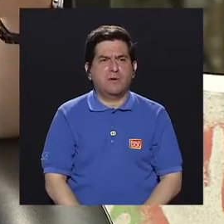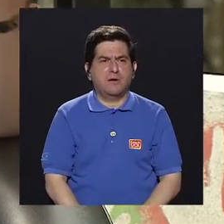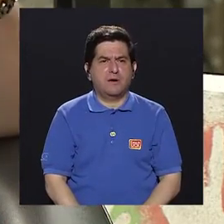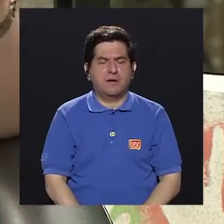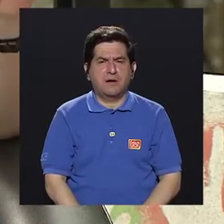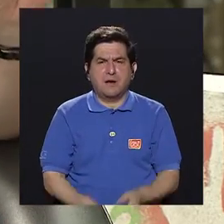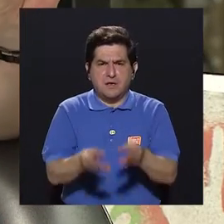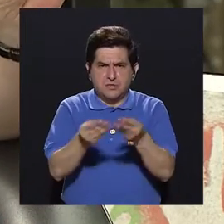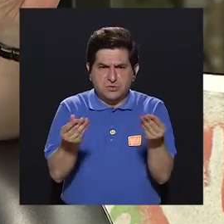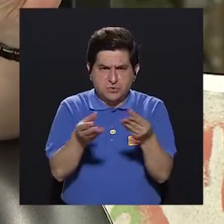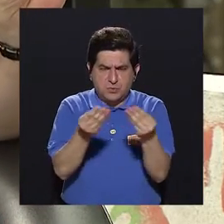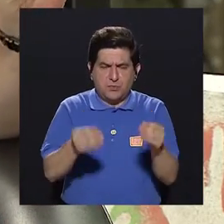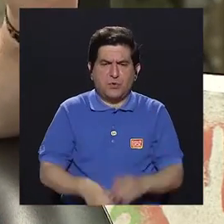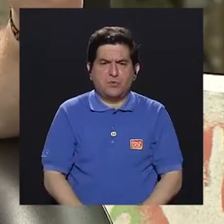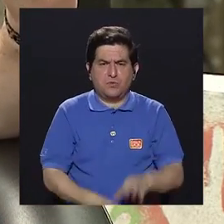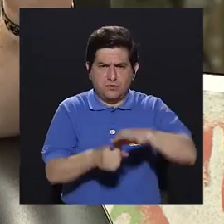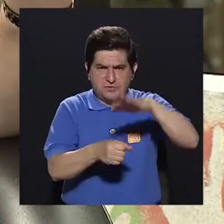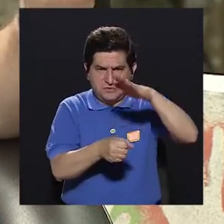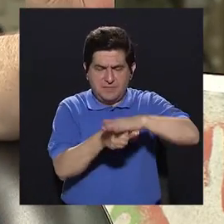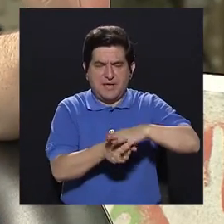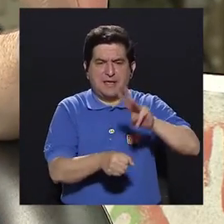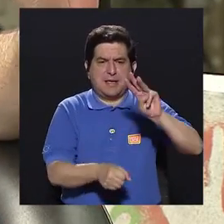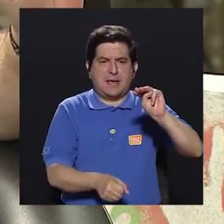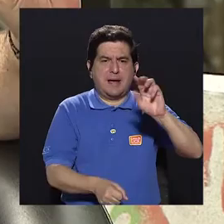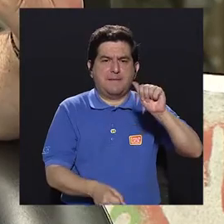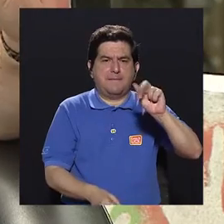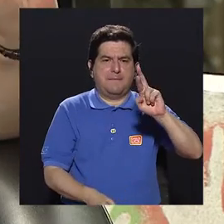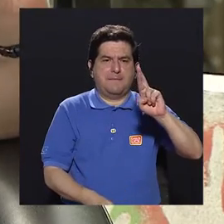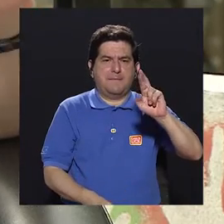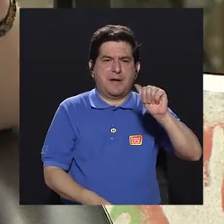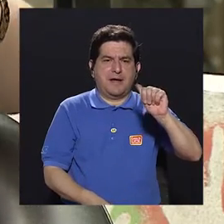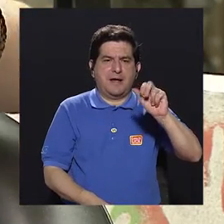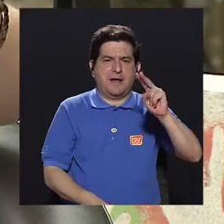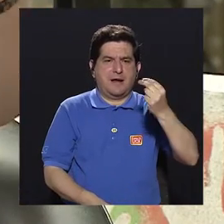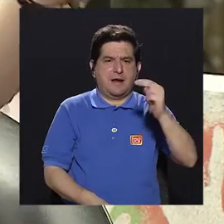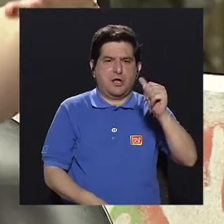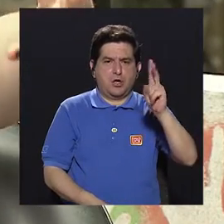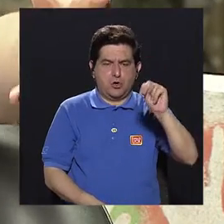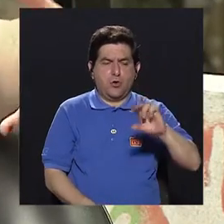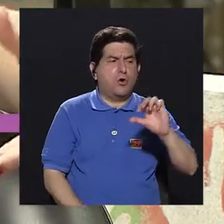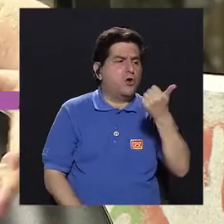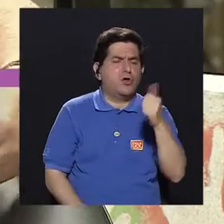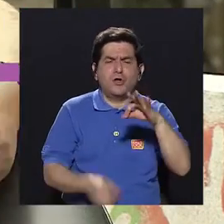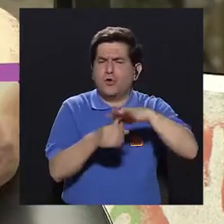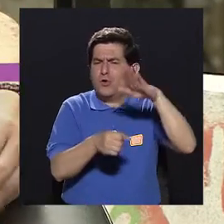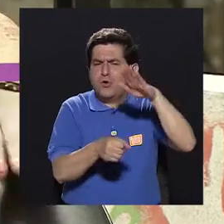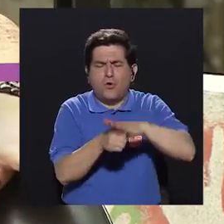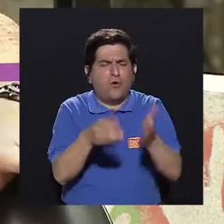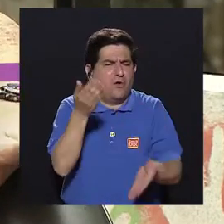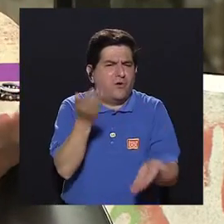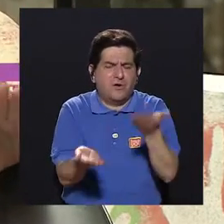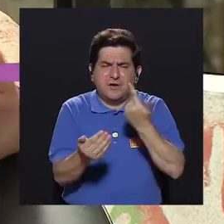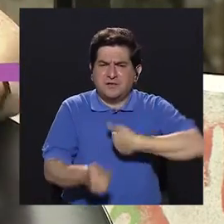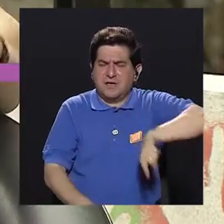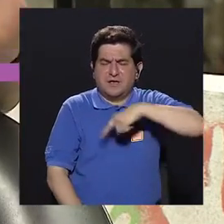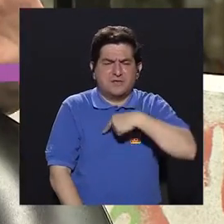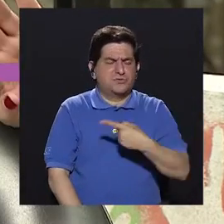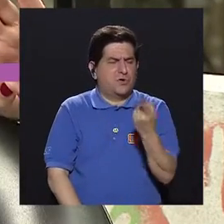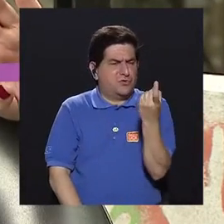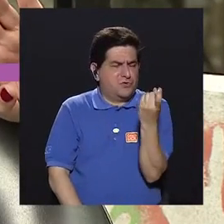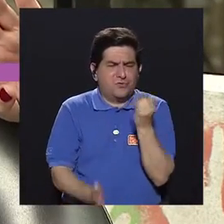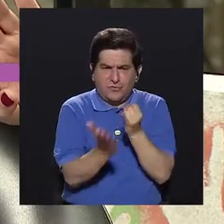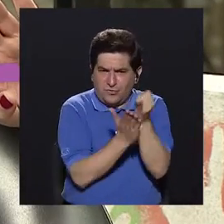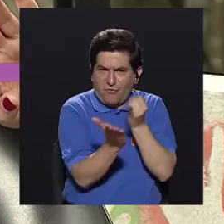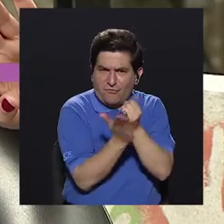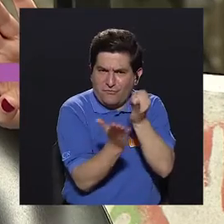semilla de marañón, ¿verdad? Bueno, y otro montón de semillas que tal vez nos haga falta